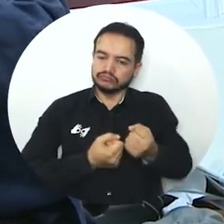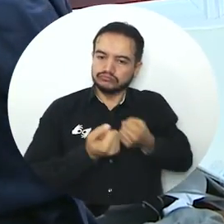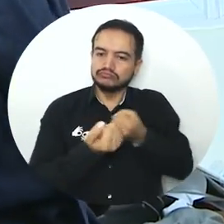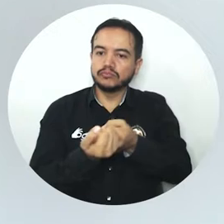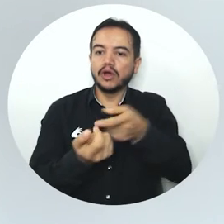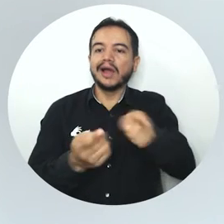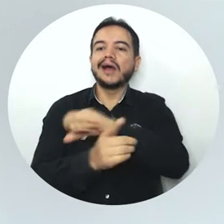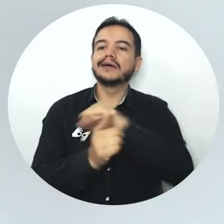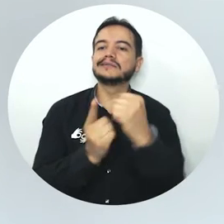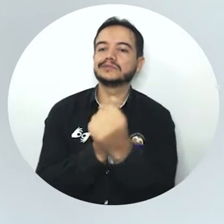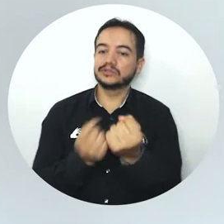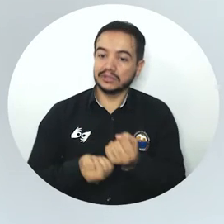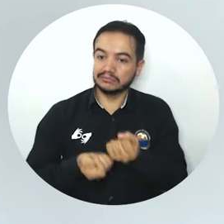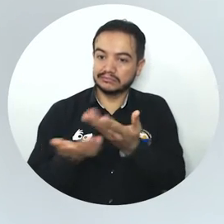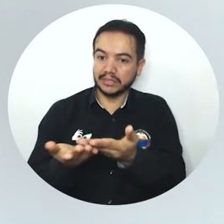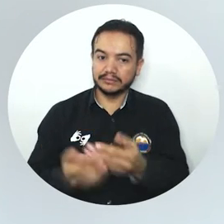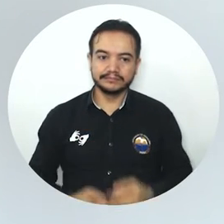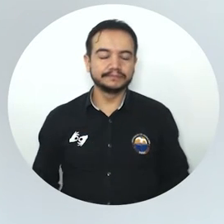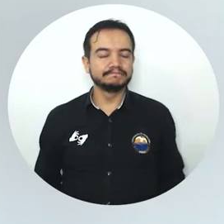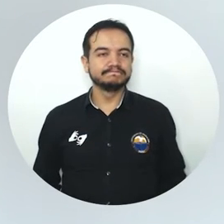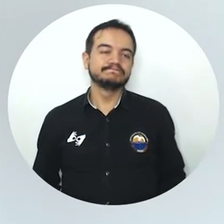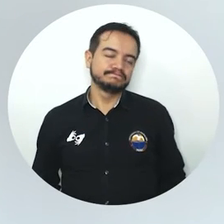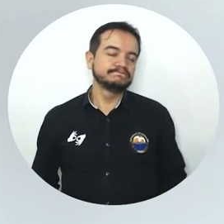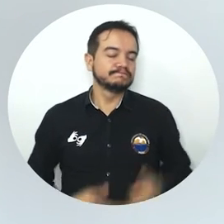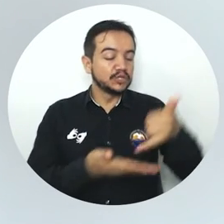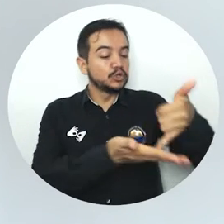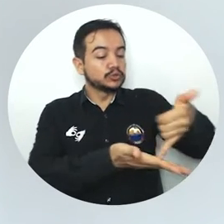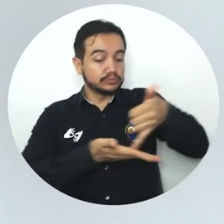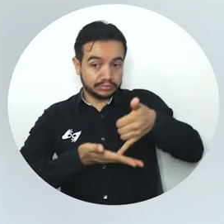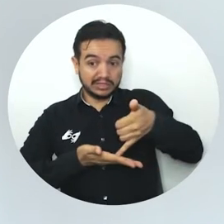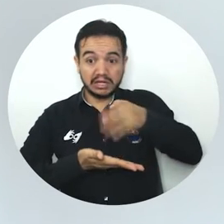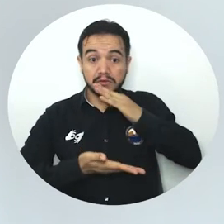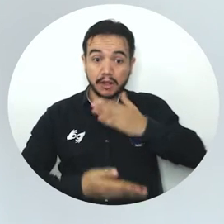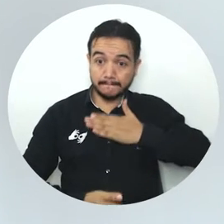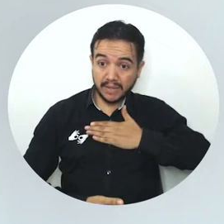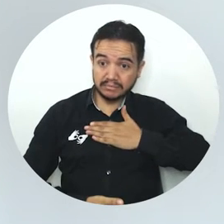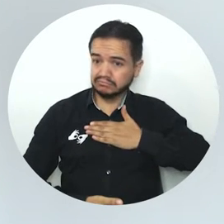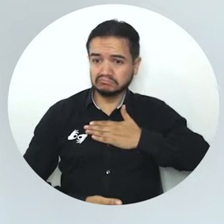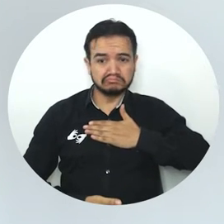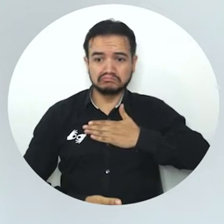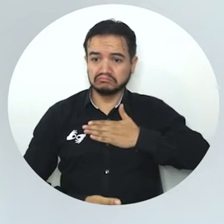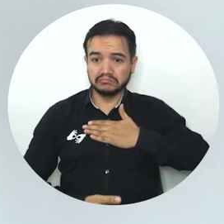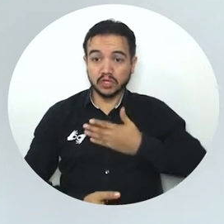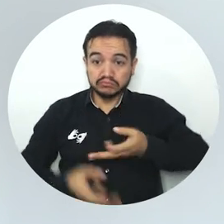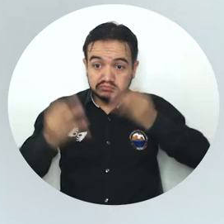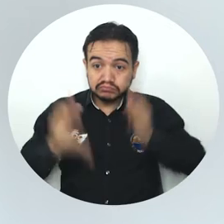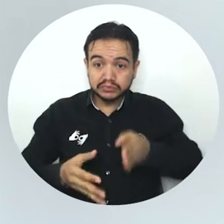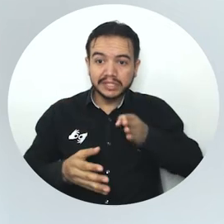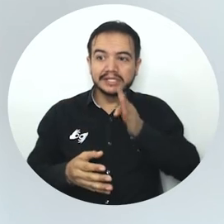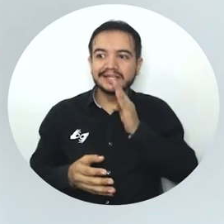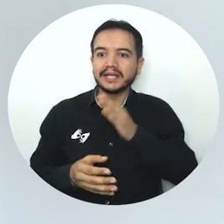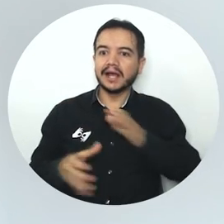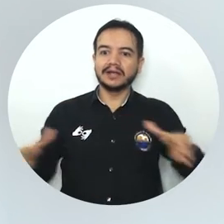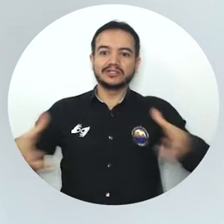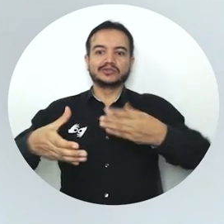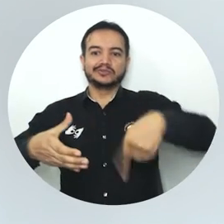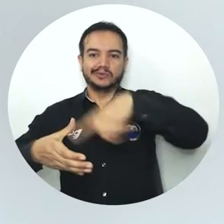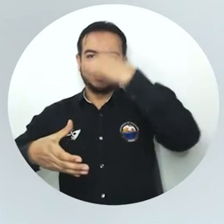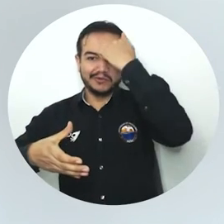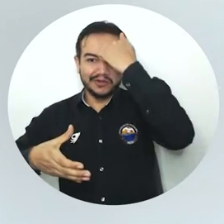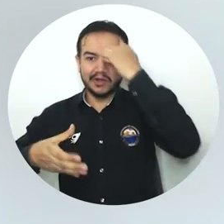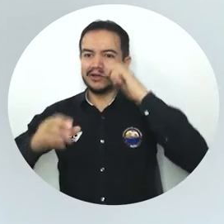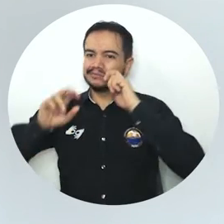en la sociedad. Me agradecemos este reconocimiento que no es solo para mí, en mi condición de rector, sino también para todos nuestros